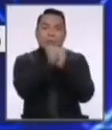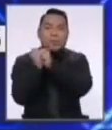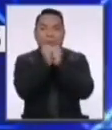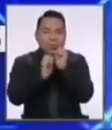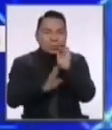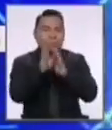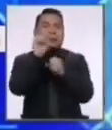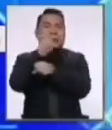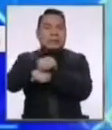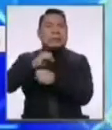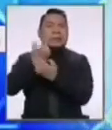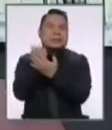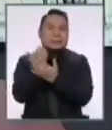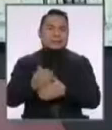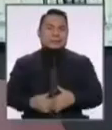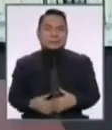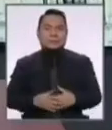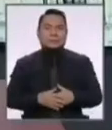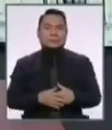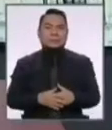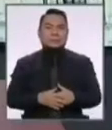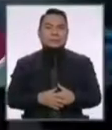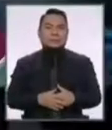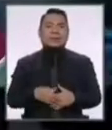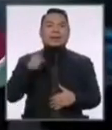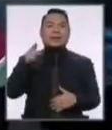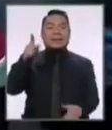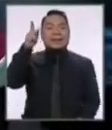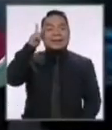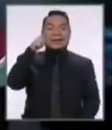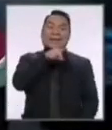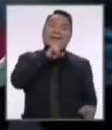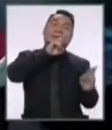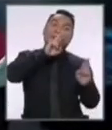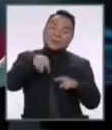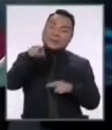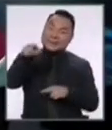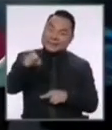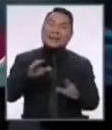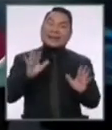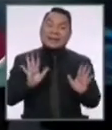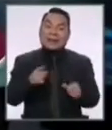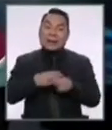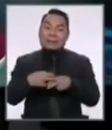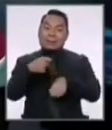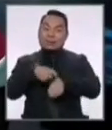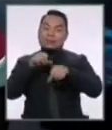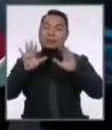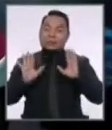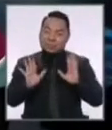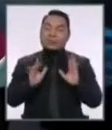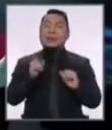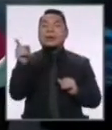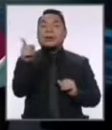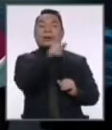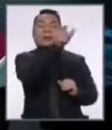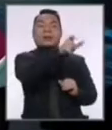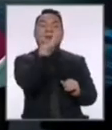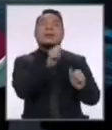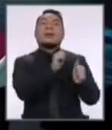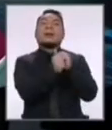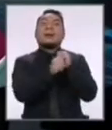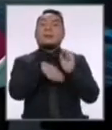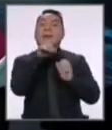de esta crisis económica. La candidata Fujimori nos pide el turno por alusión, pero ojo que le está quedando poco tiempo en comparación a los demás